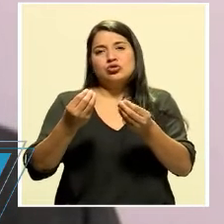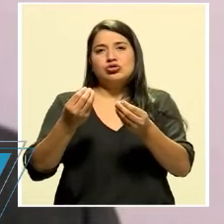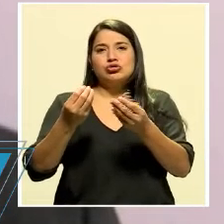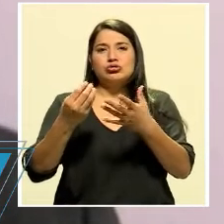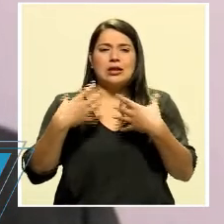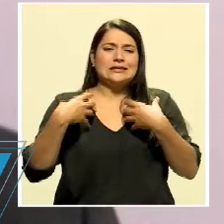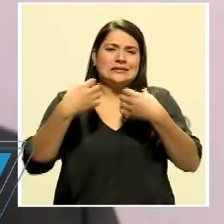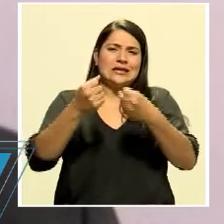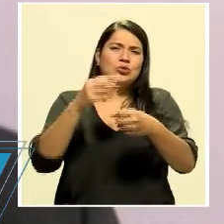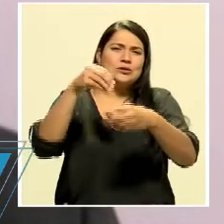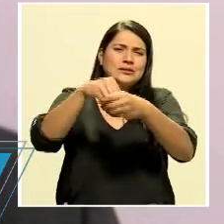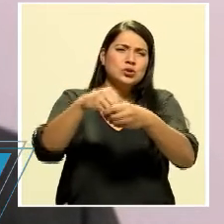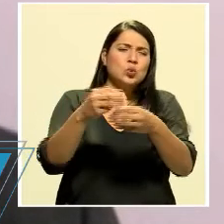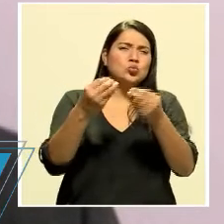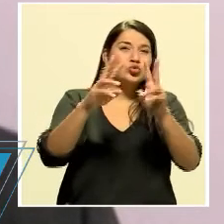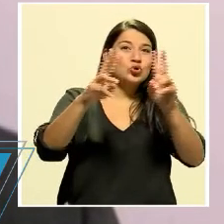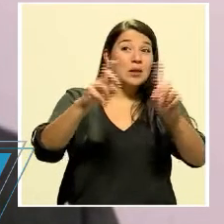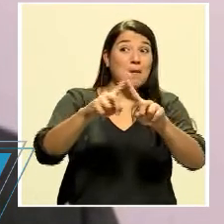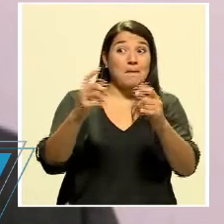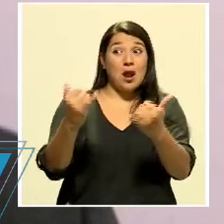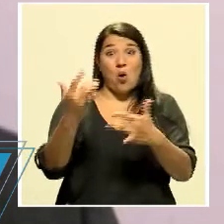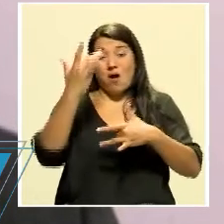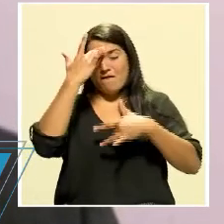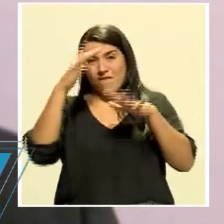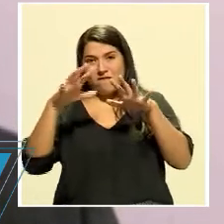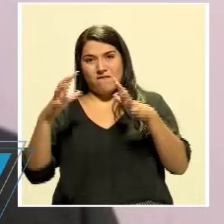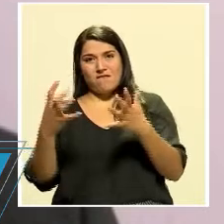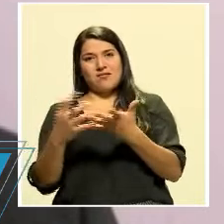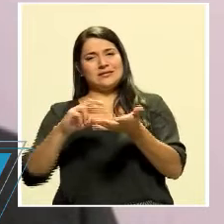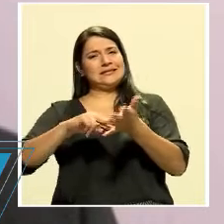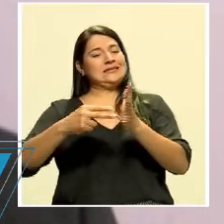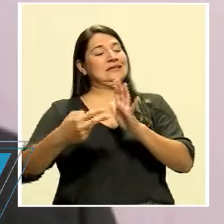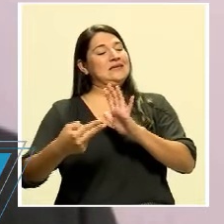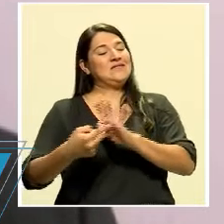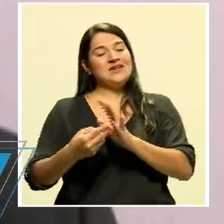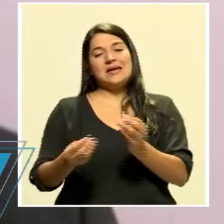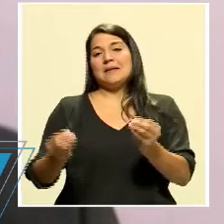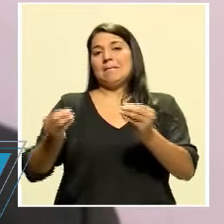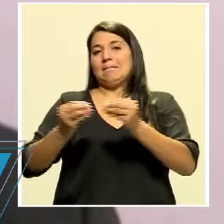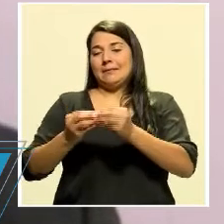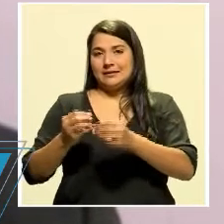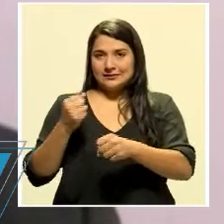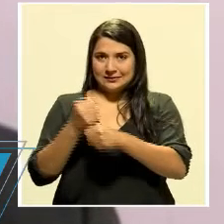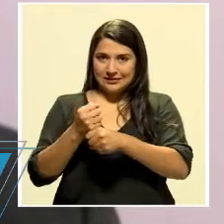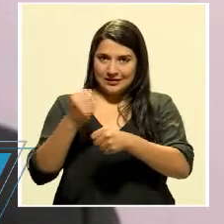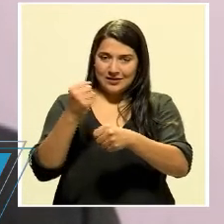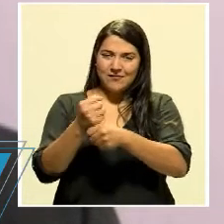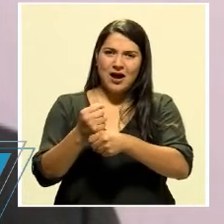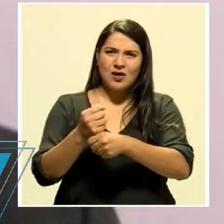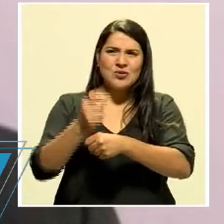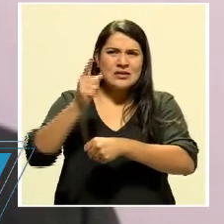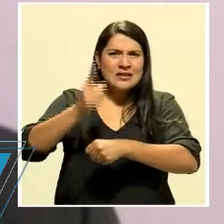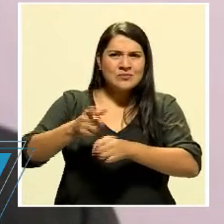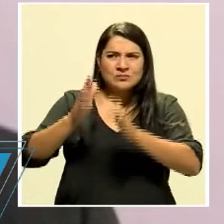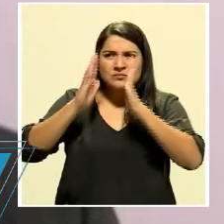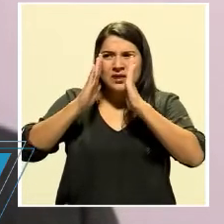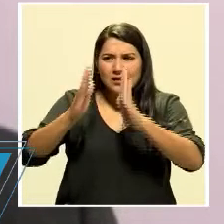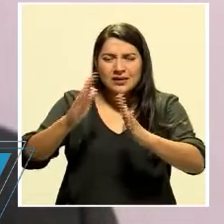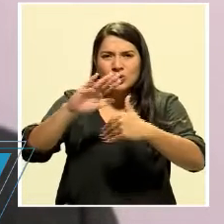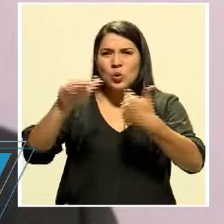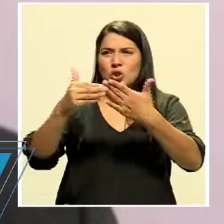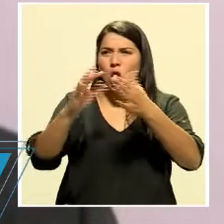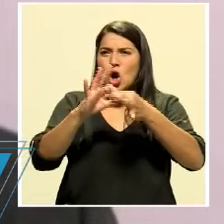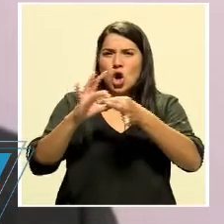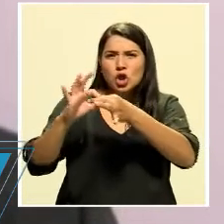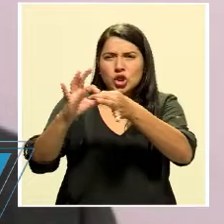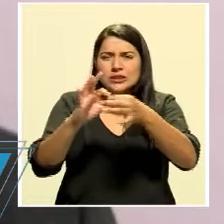asuntos, en múltiples aristas. Pero esto es muy, muy, muy demandante. estar totalmente atento a la coordinación